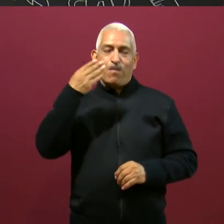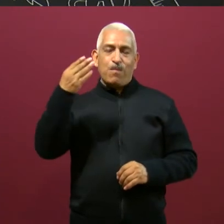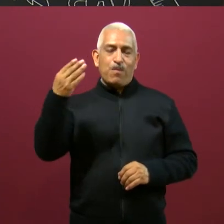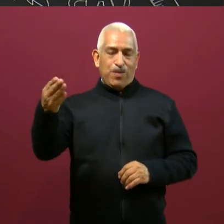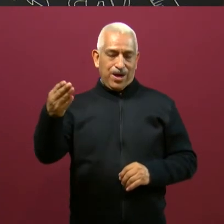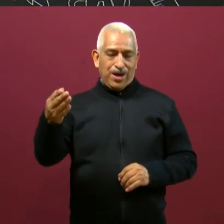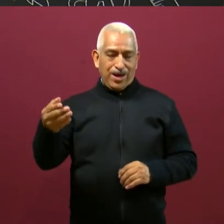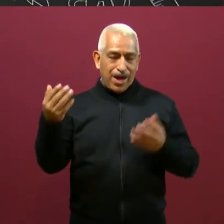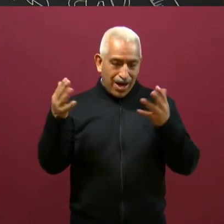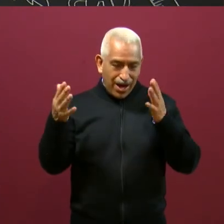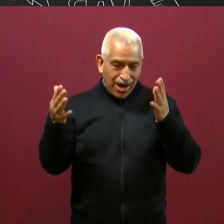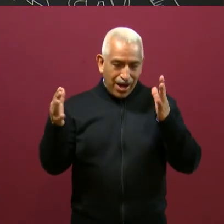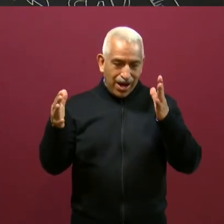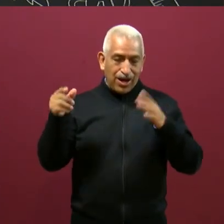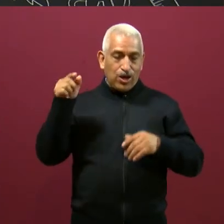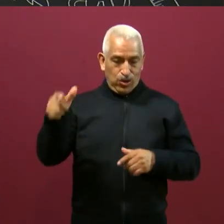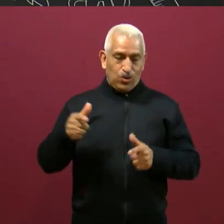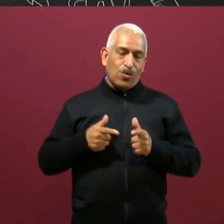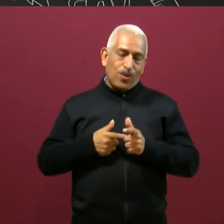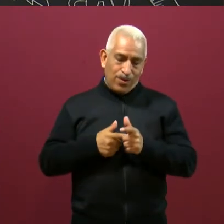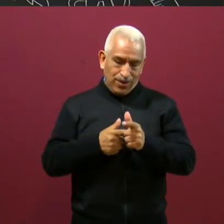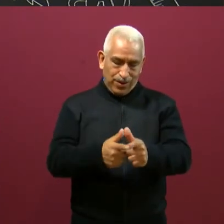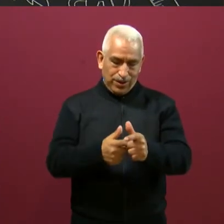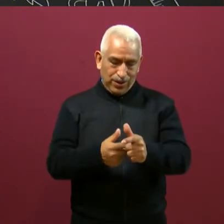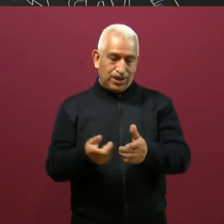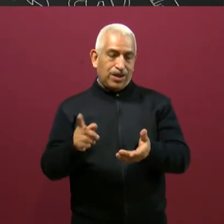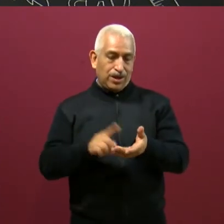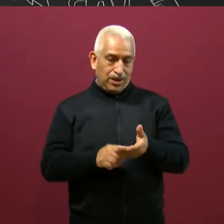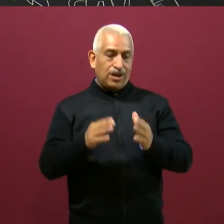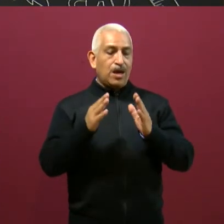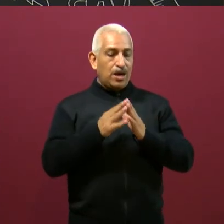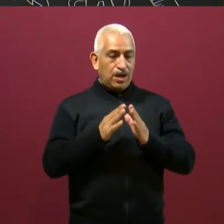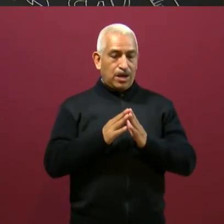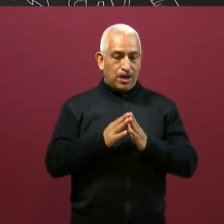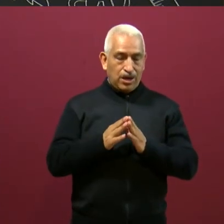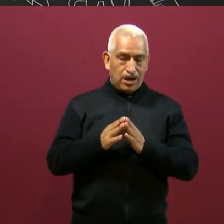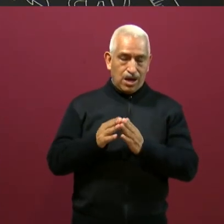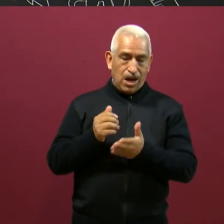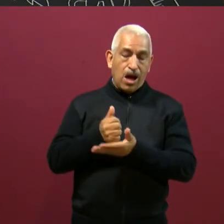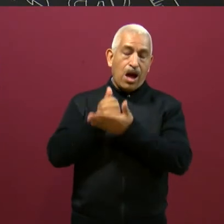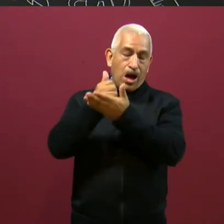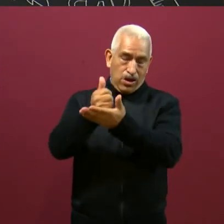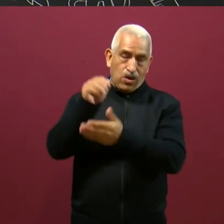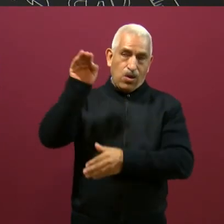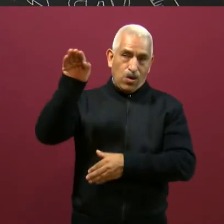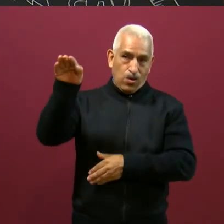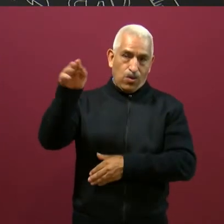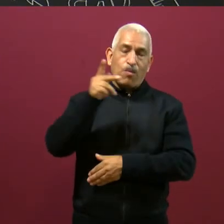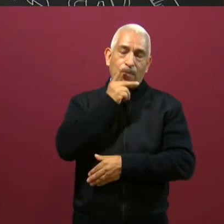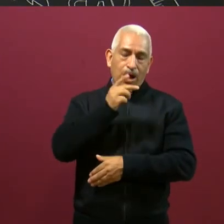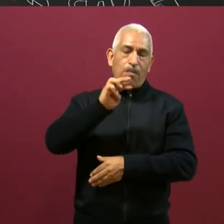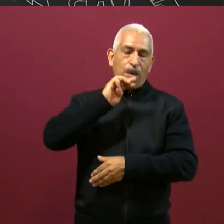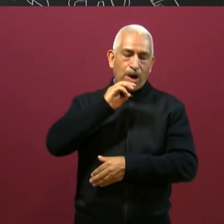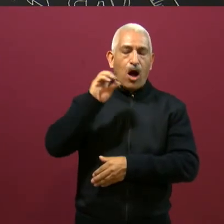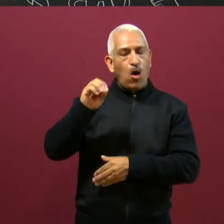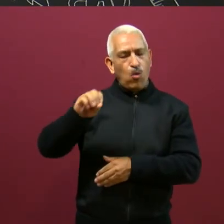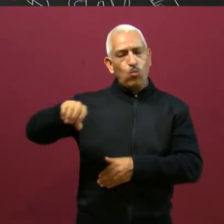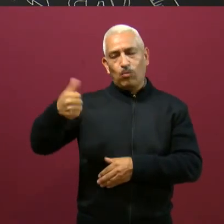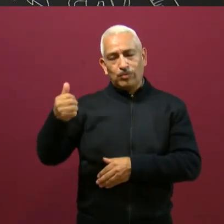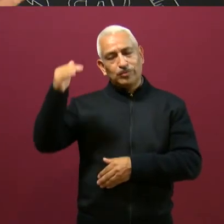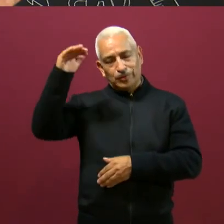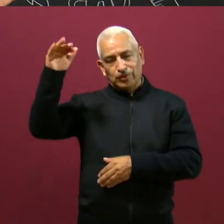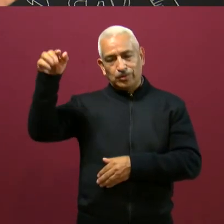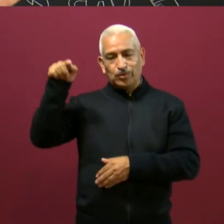Ahora deberás continuar practicando en casita con la ayuda de un adulto hasta que tú lo logres hacer